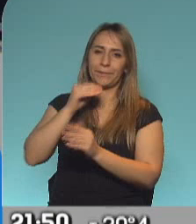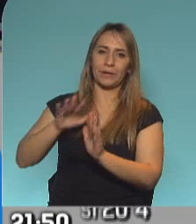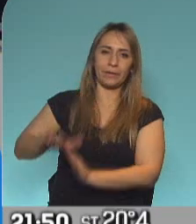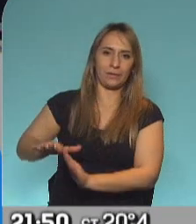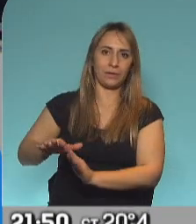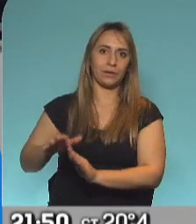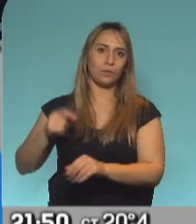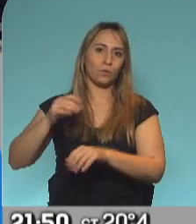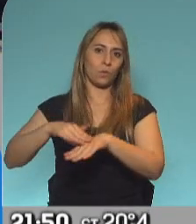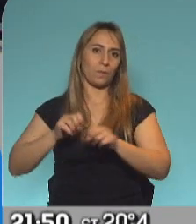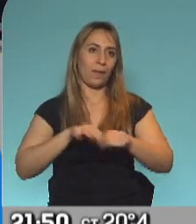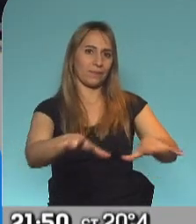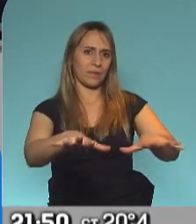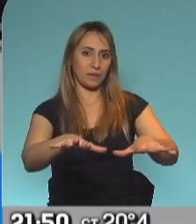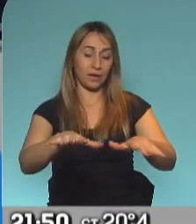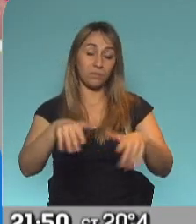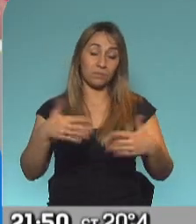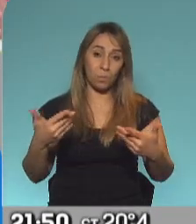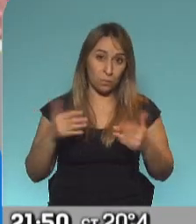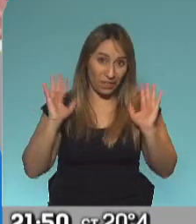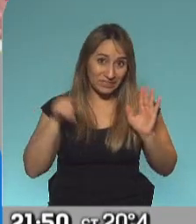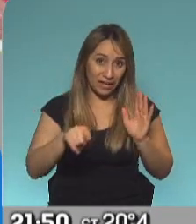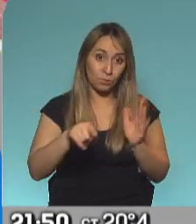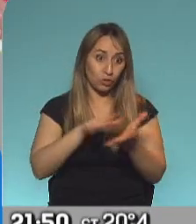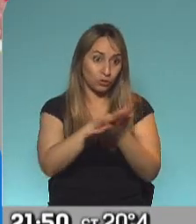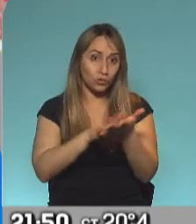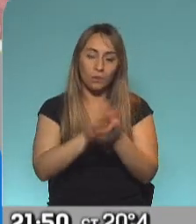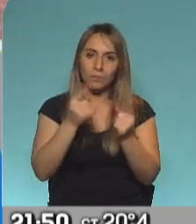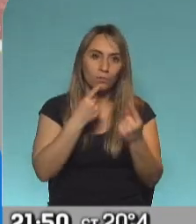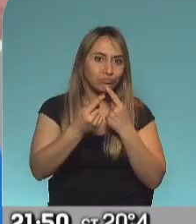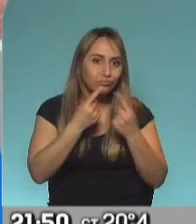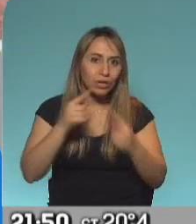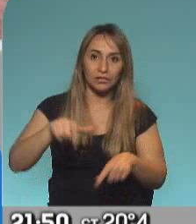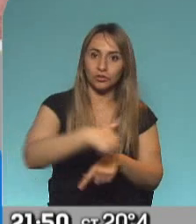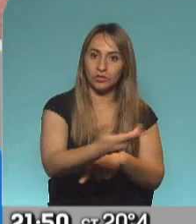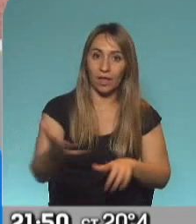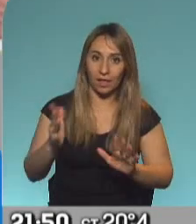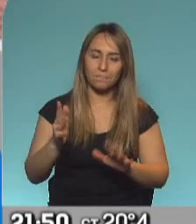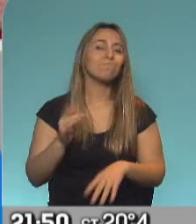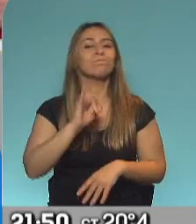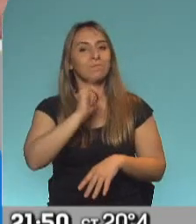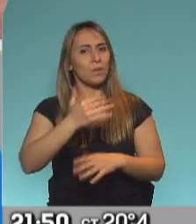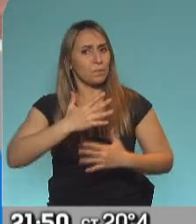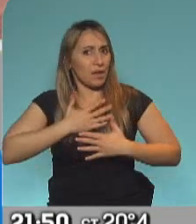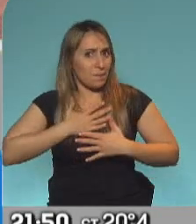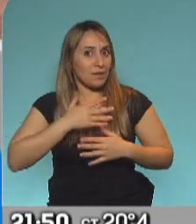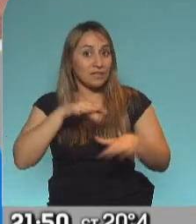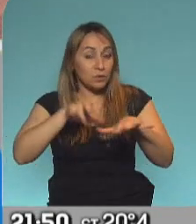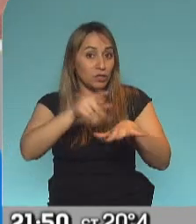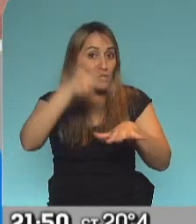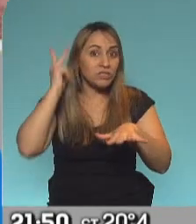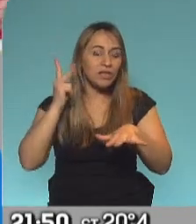una salida posible? Sí, definitivamente yo creo que es muy importante lo que está pasando en Chile. ¿Es histórico por qué? Porque